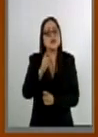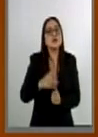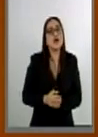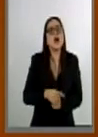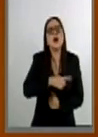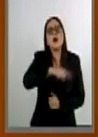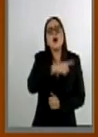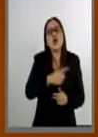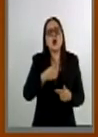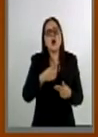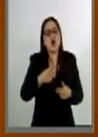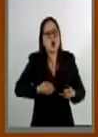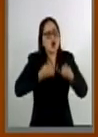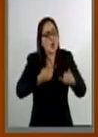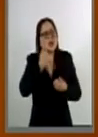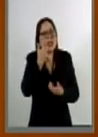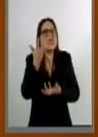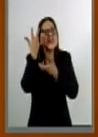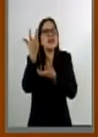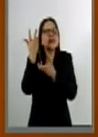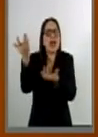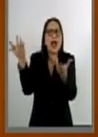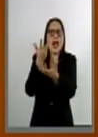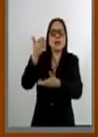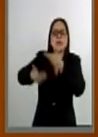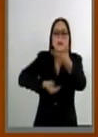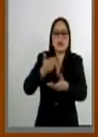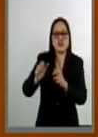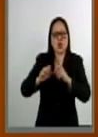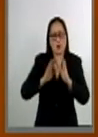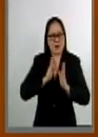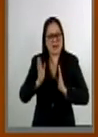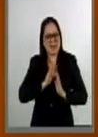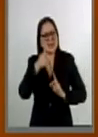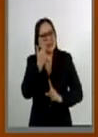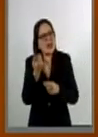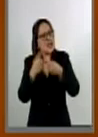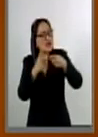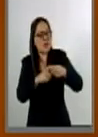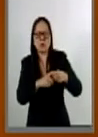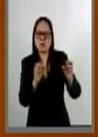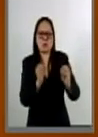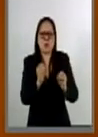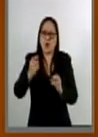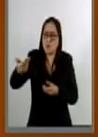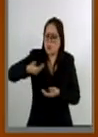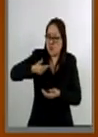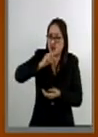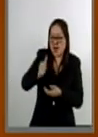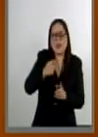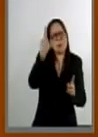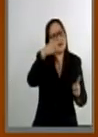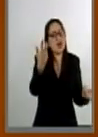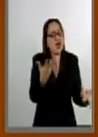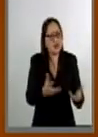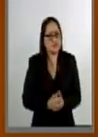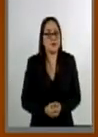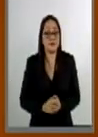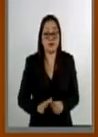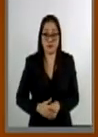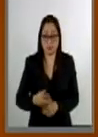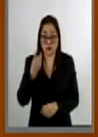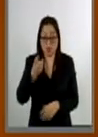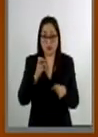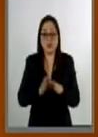los jóvenes por cumplir con la obligación de realizar el servicio militar nacional. Por tal motivo, considero que